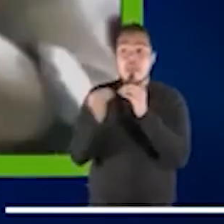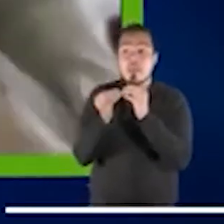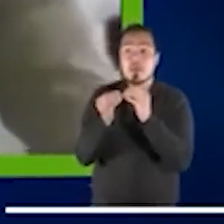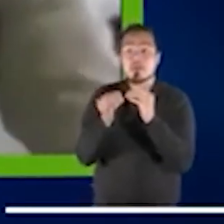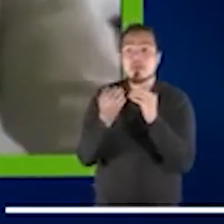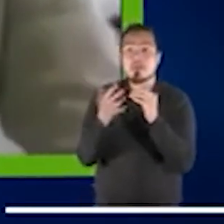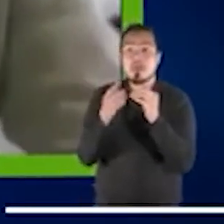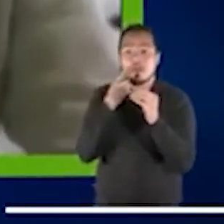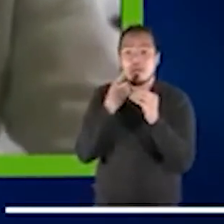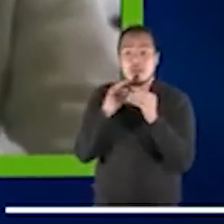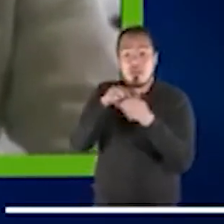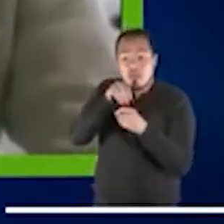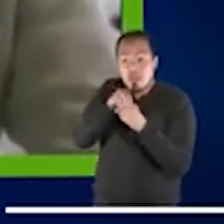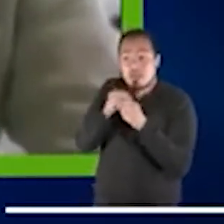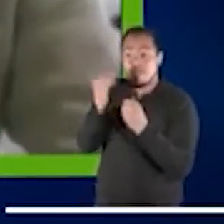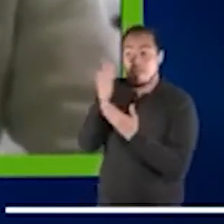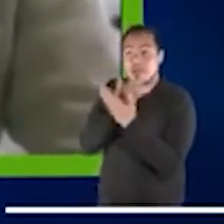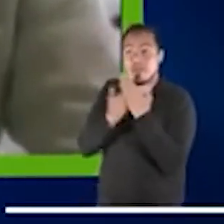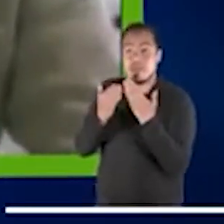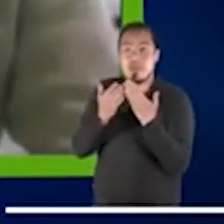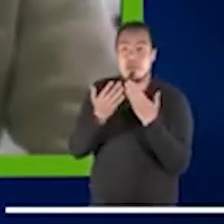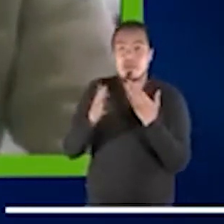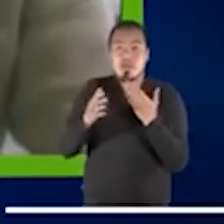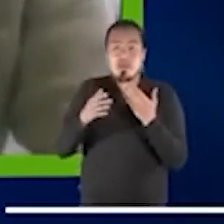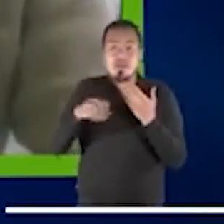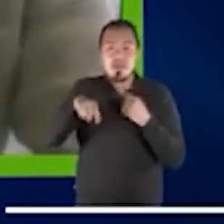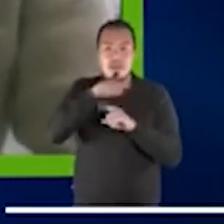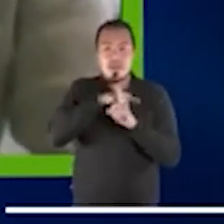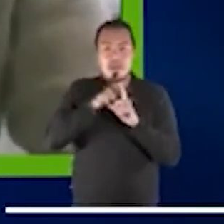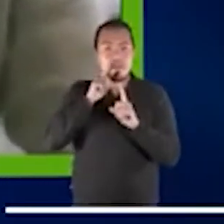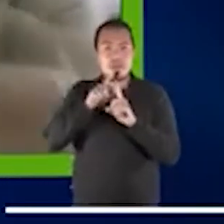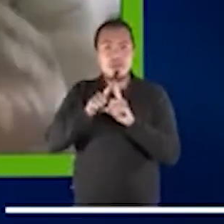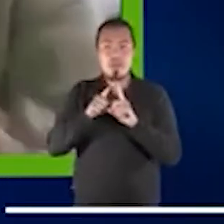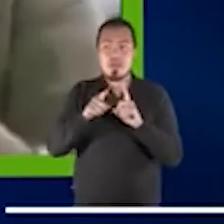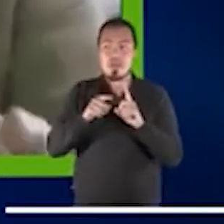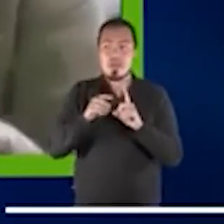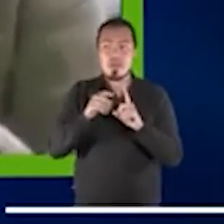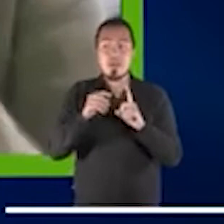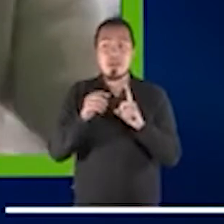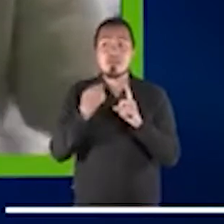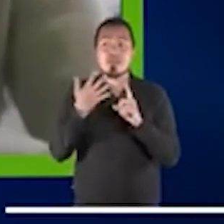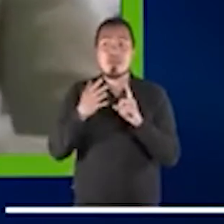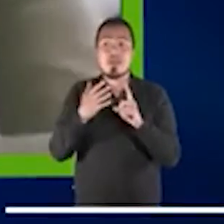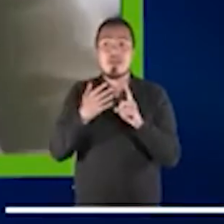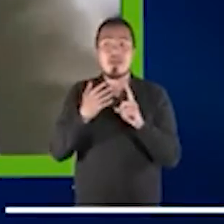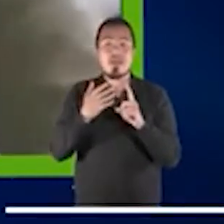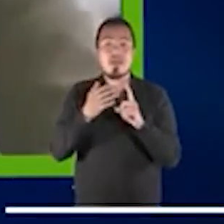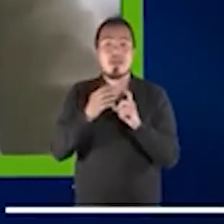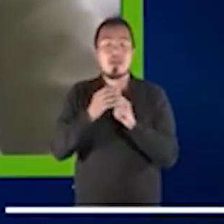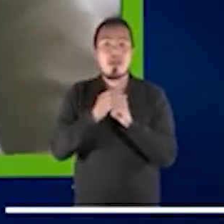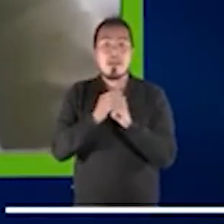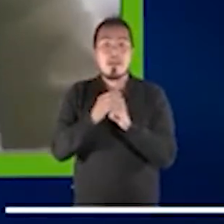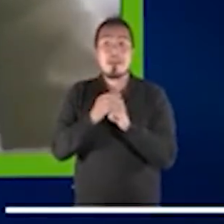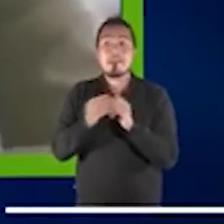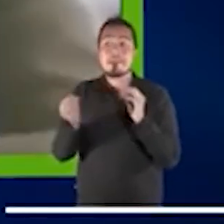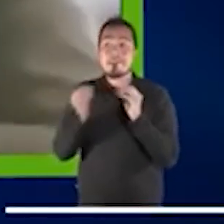respecta al interior de los centros. No nos olvidamos también, aunque nos estemos focalizando en privación de libertad, que